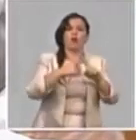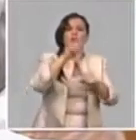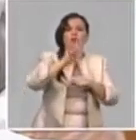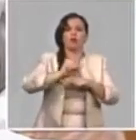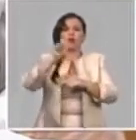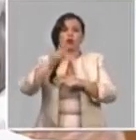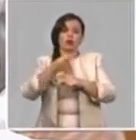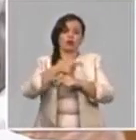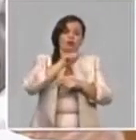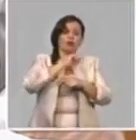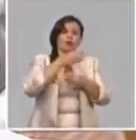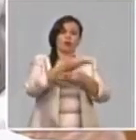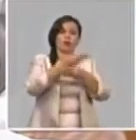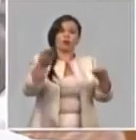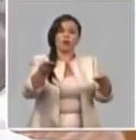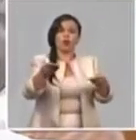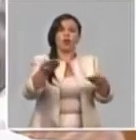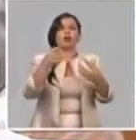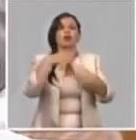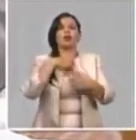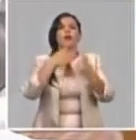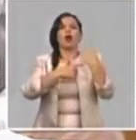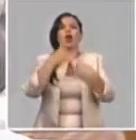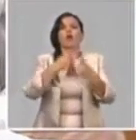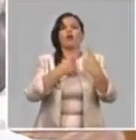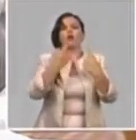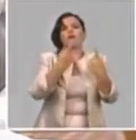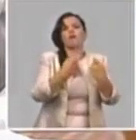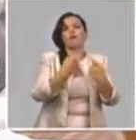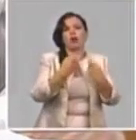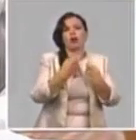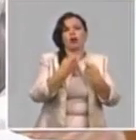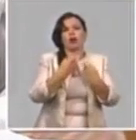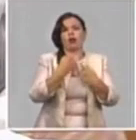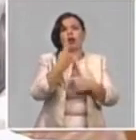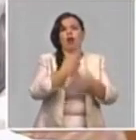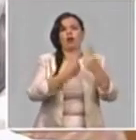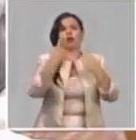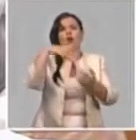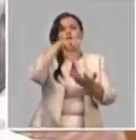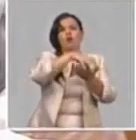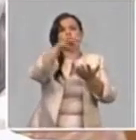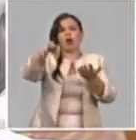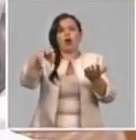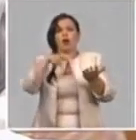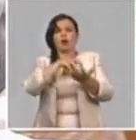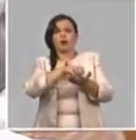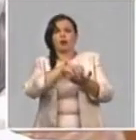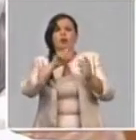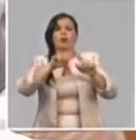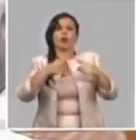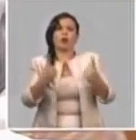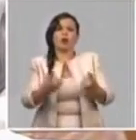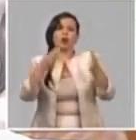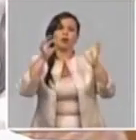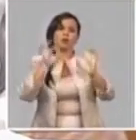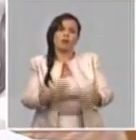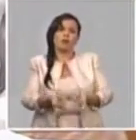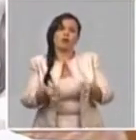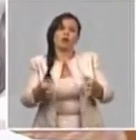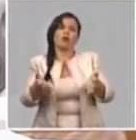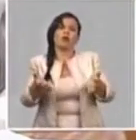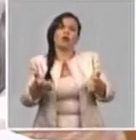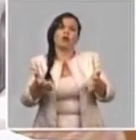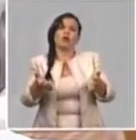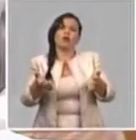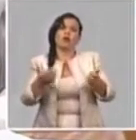que nos está saliendo en algunas unidades del comercio minorista, en algunos lugares originados por las propias mermas y